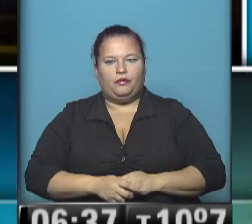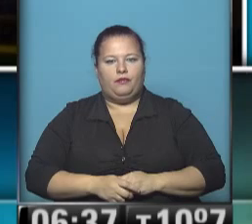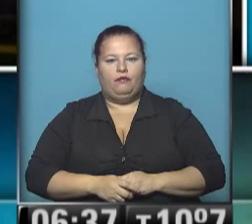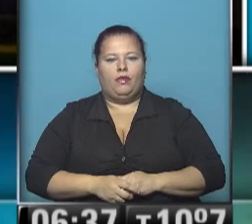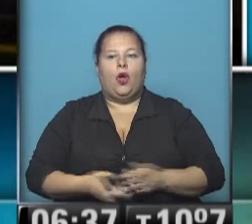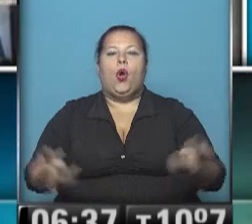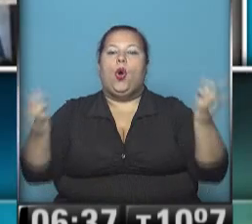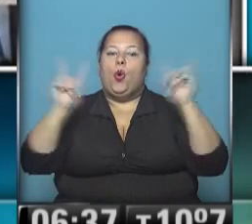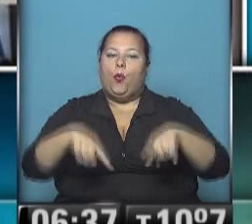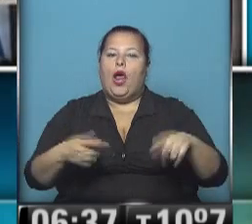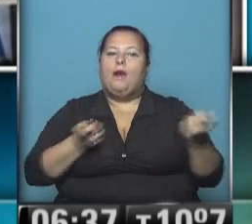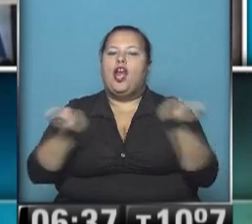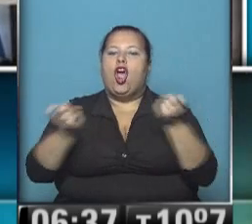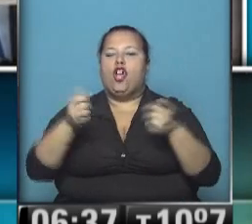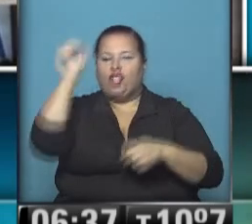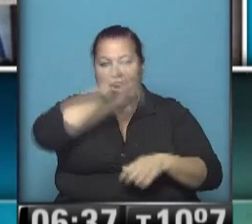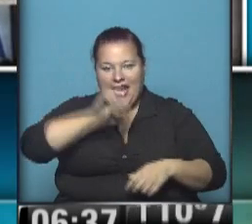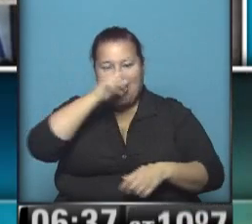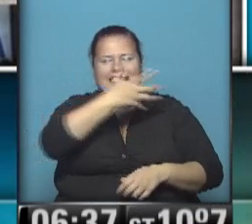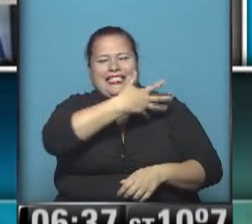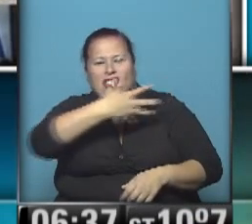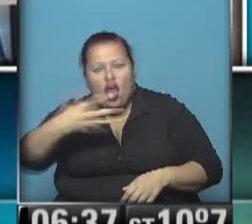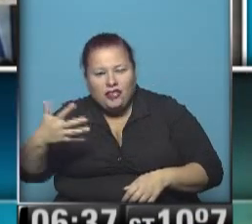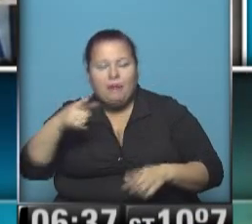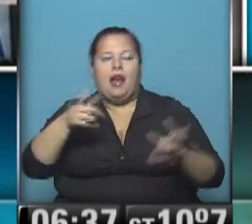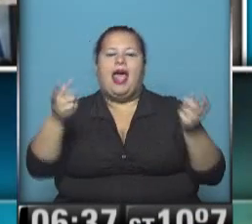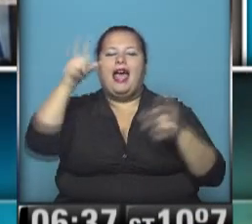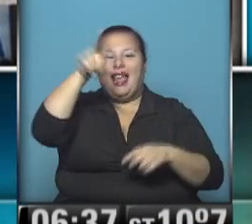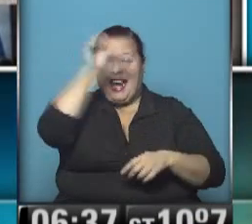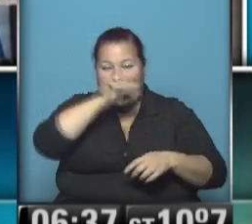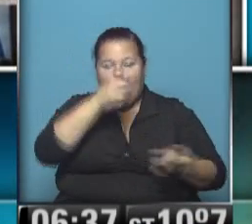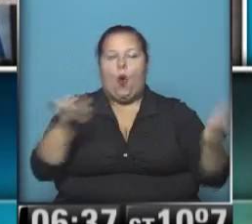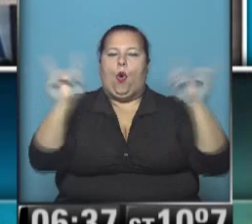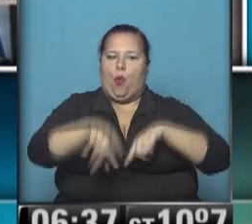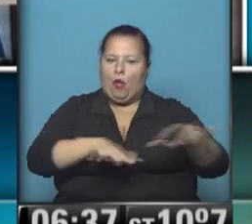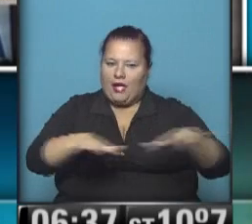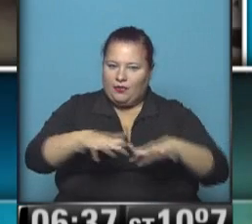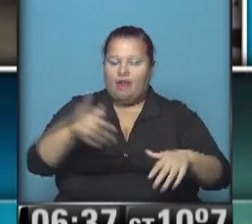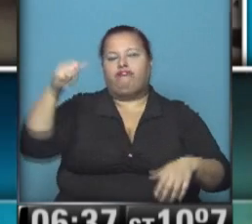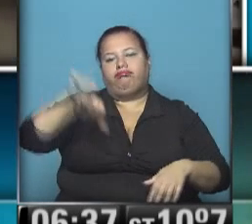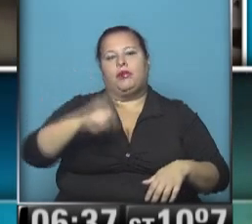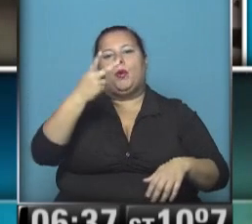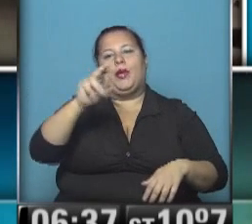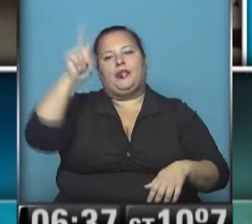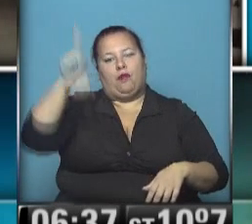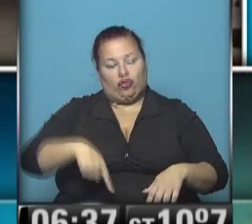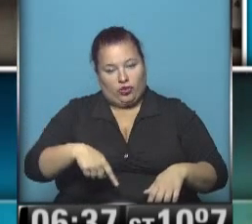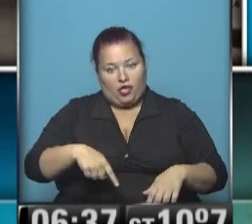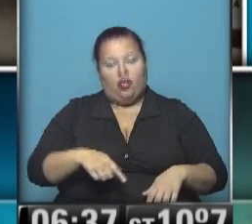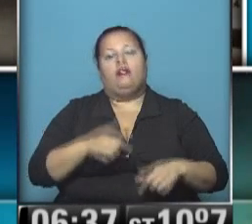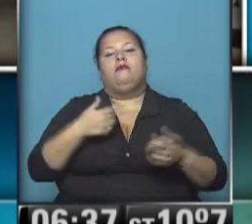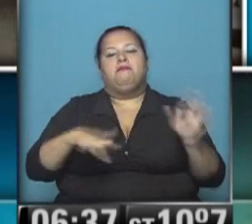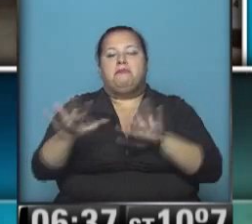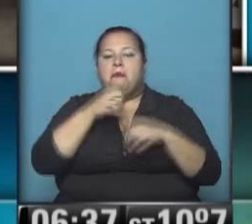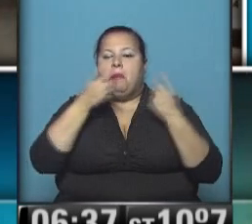Reabrió la Bolsa Griega Luego de cinco semanas, la Plaza Helena retomó sus actividades con una caída superior al 20% que